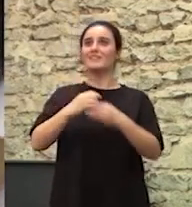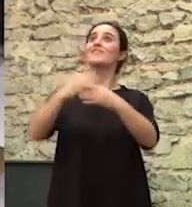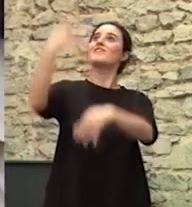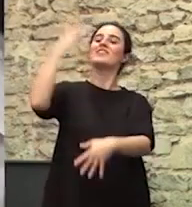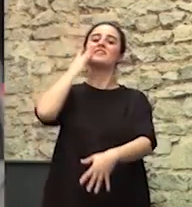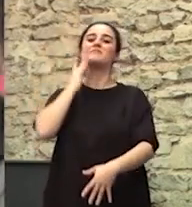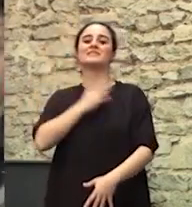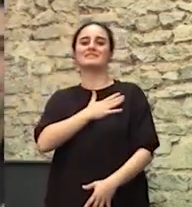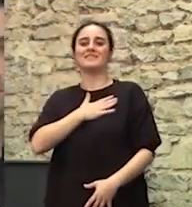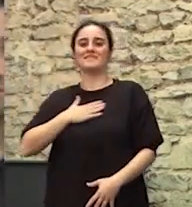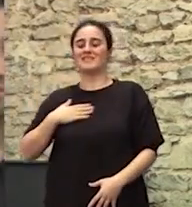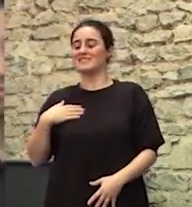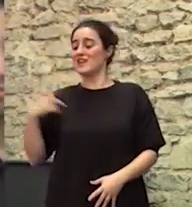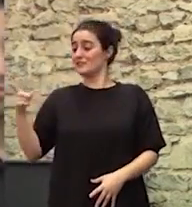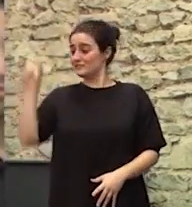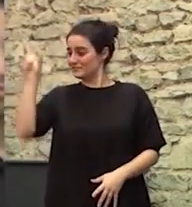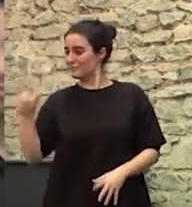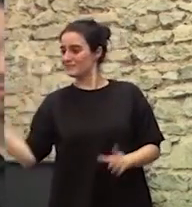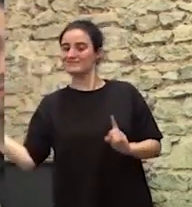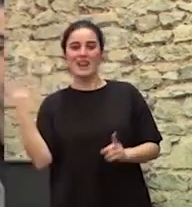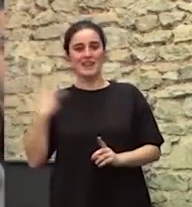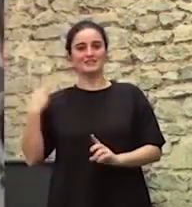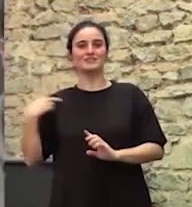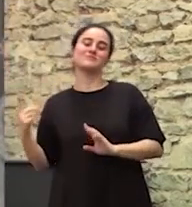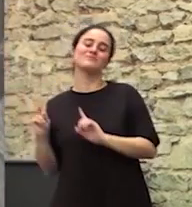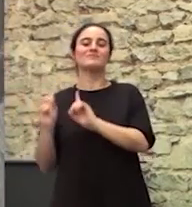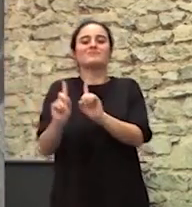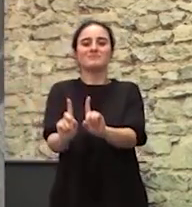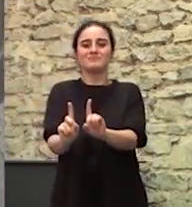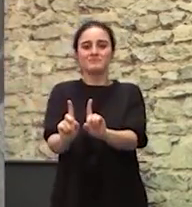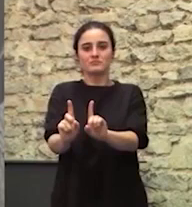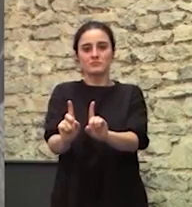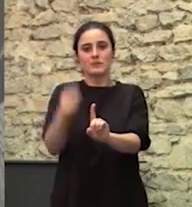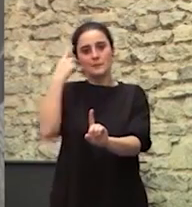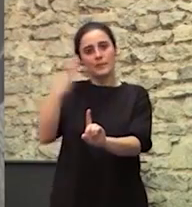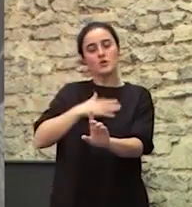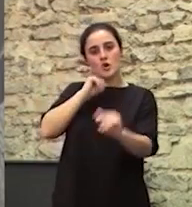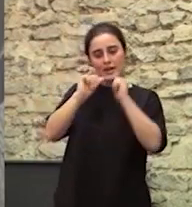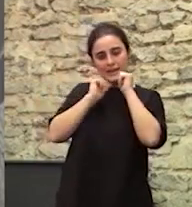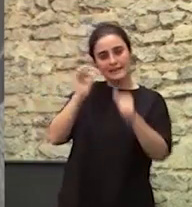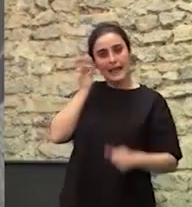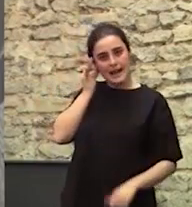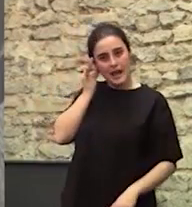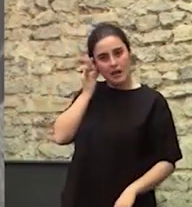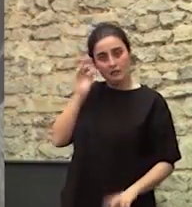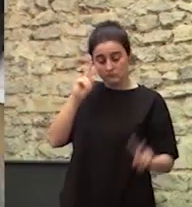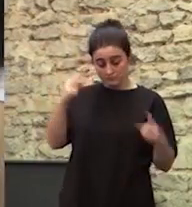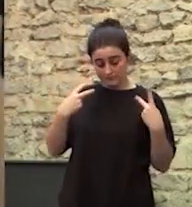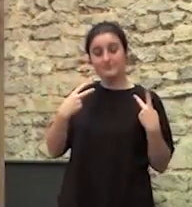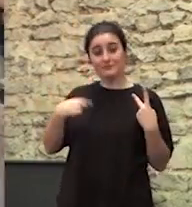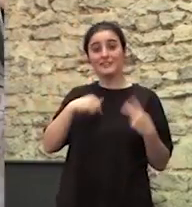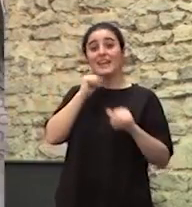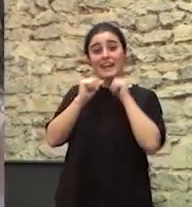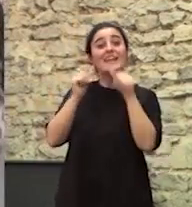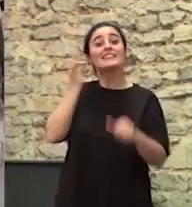y me presento contigo Al puesto de trabajo Y saben que yo soy gitana Y se me ve gitana